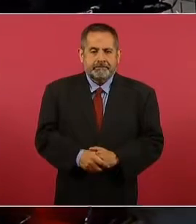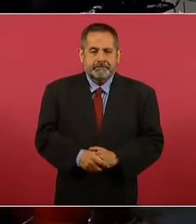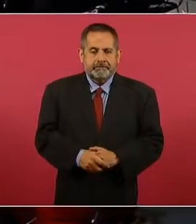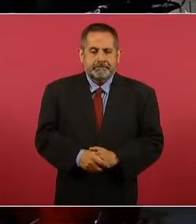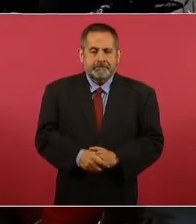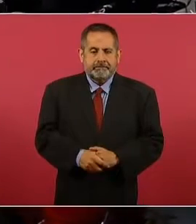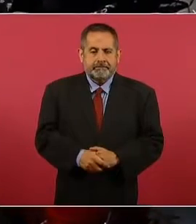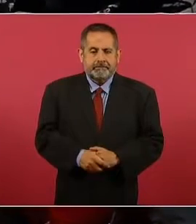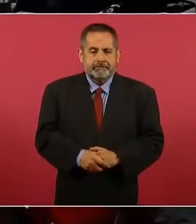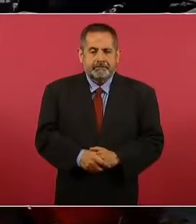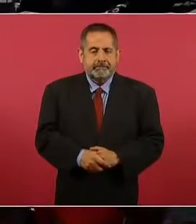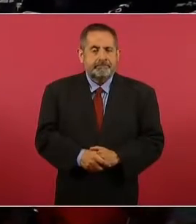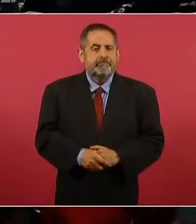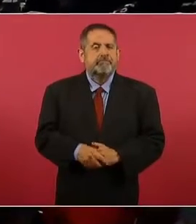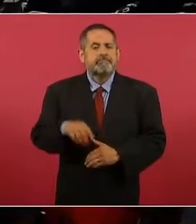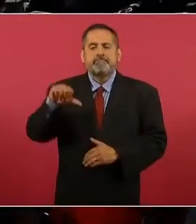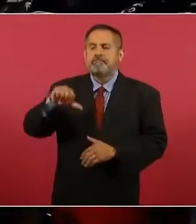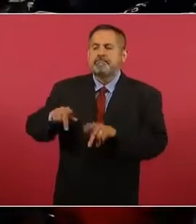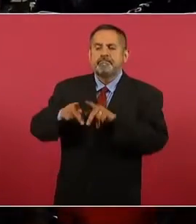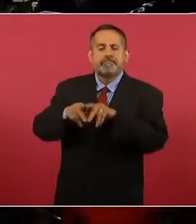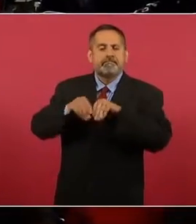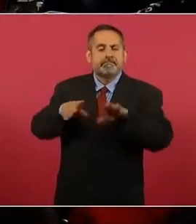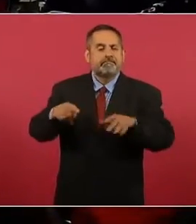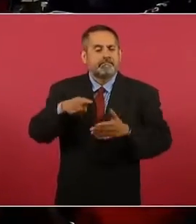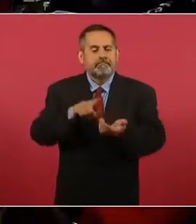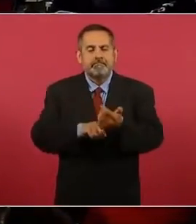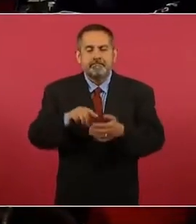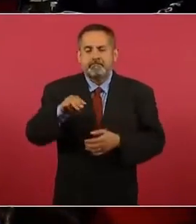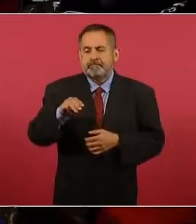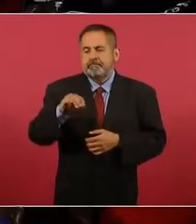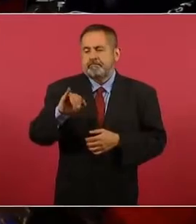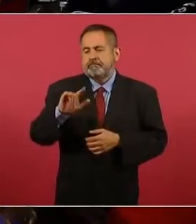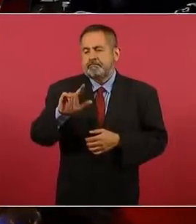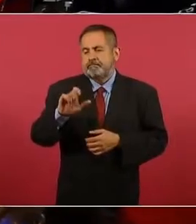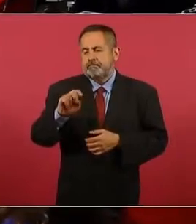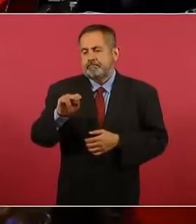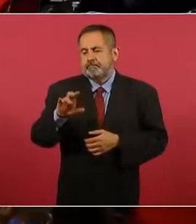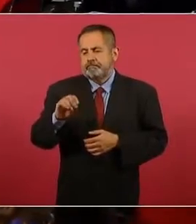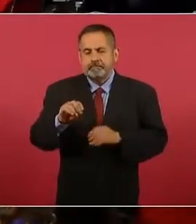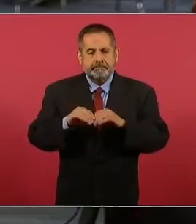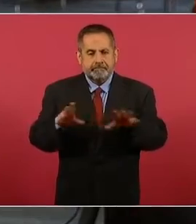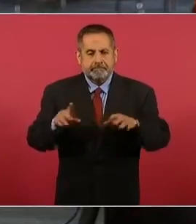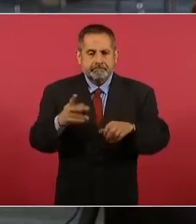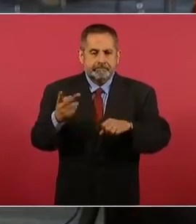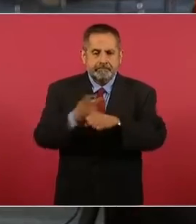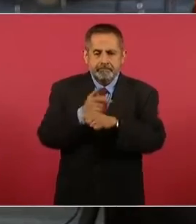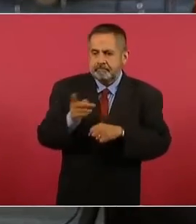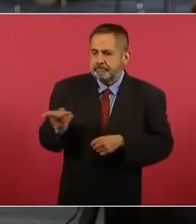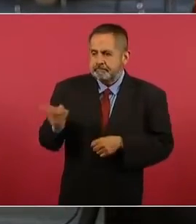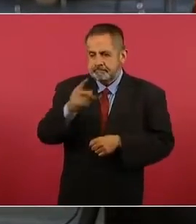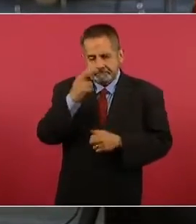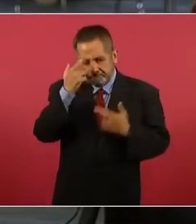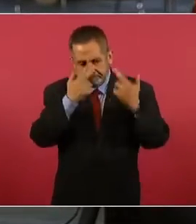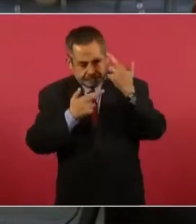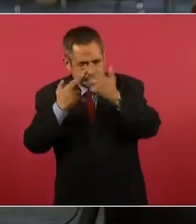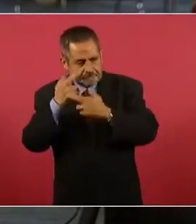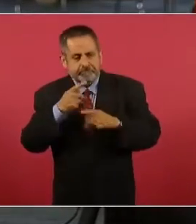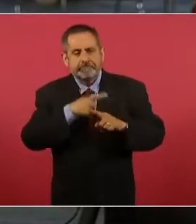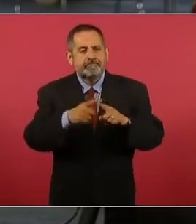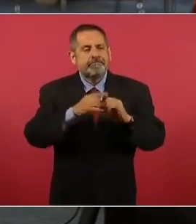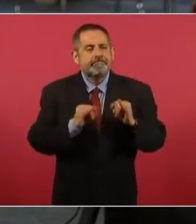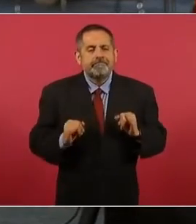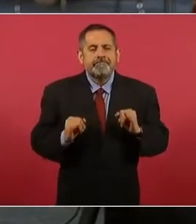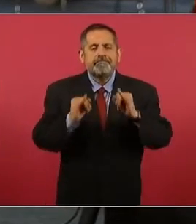Hoy publicamos en Milenio una revisión que se hizo a las auditorías en institutos y